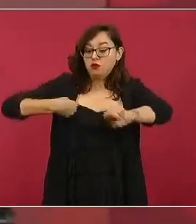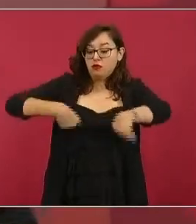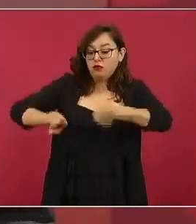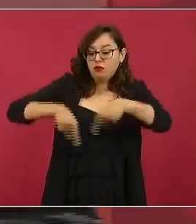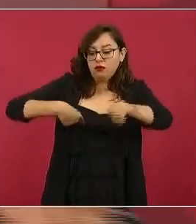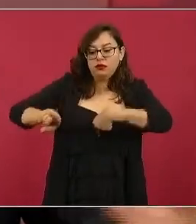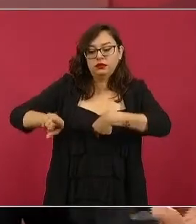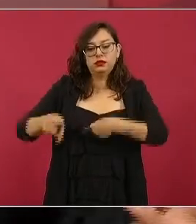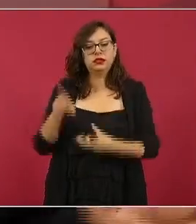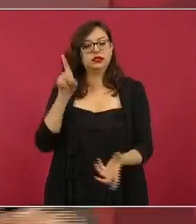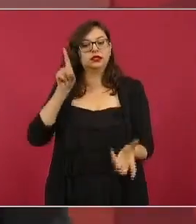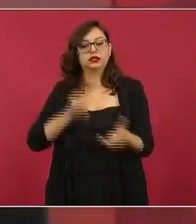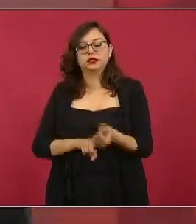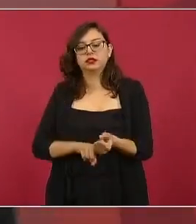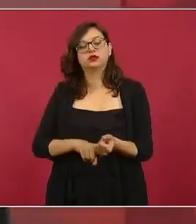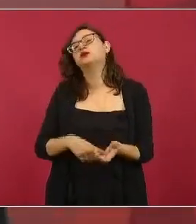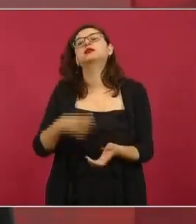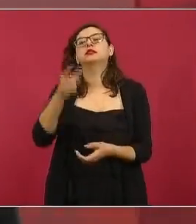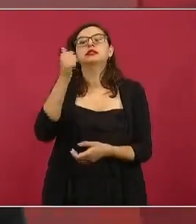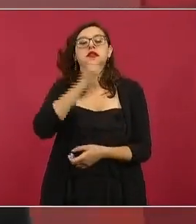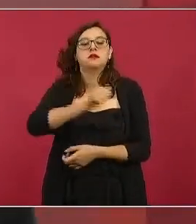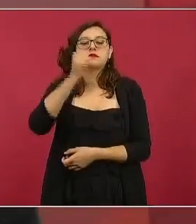hay movilización de la policía